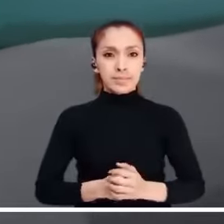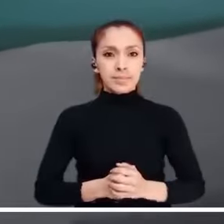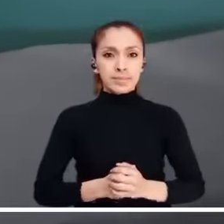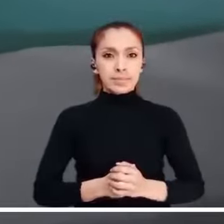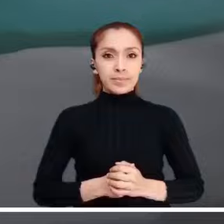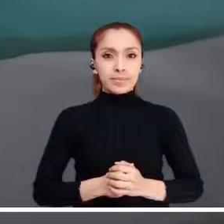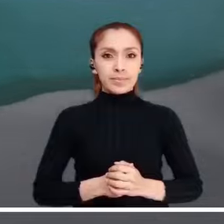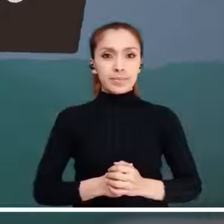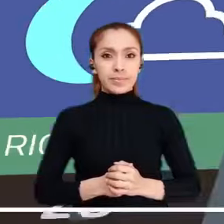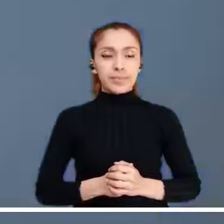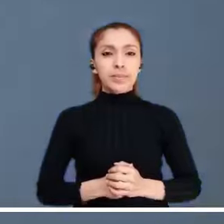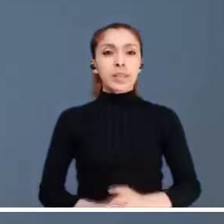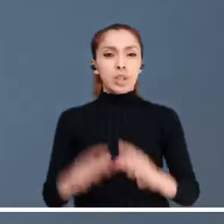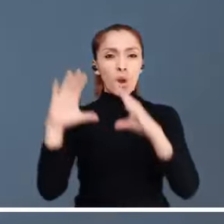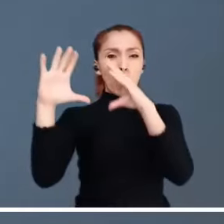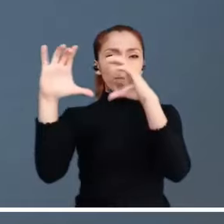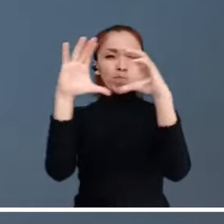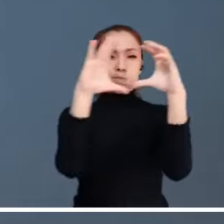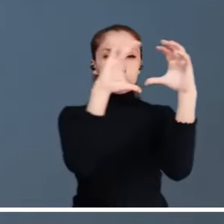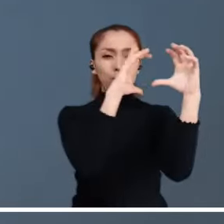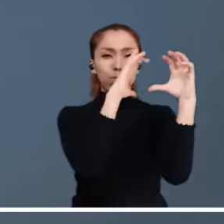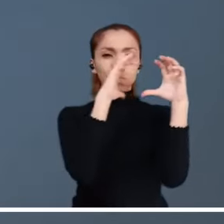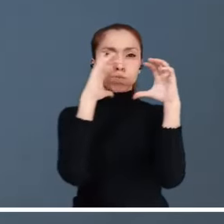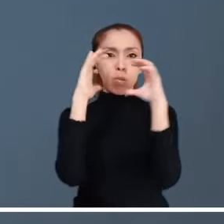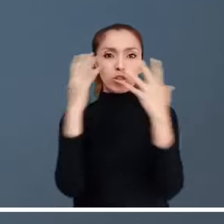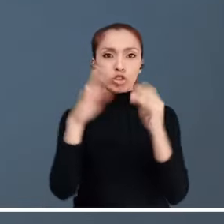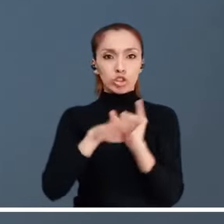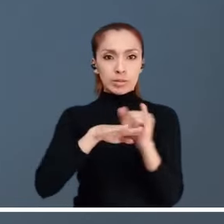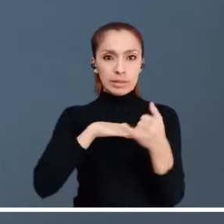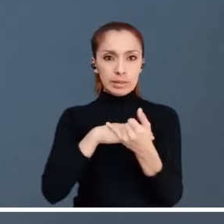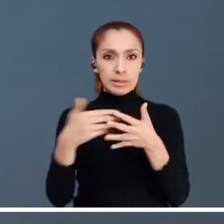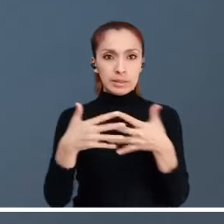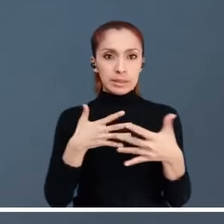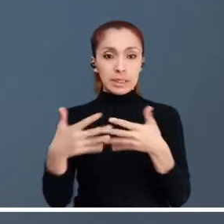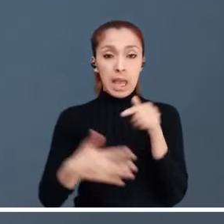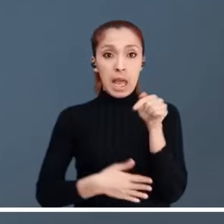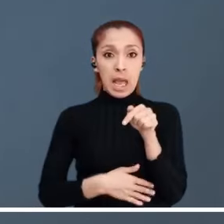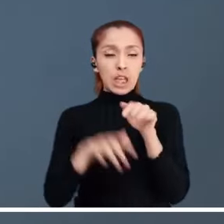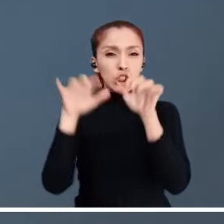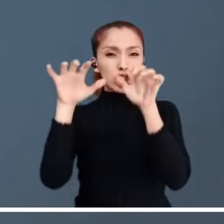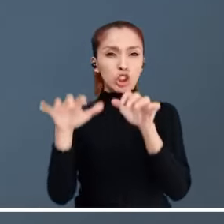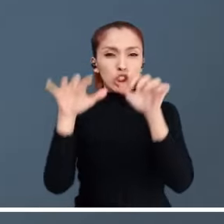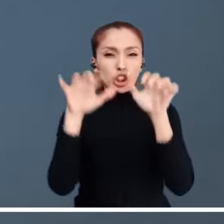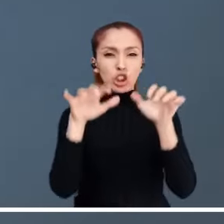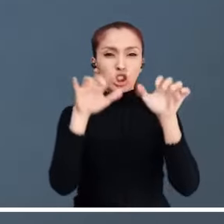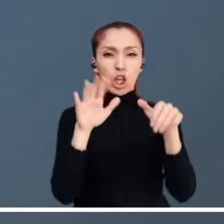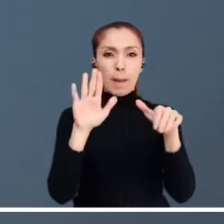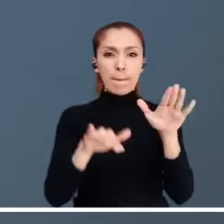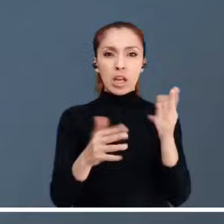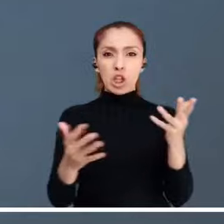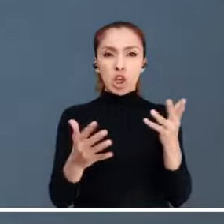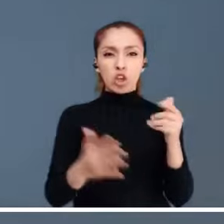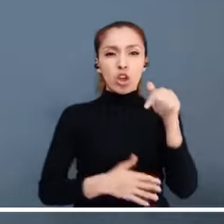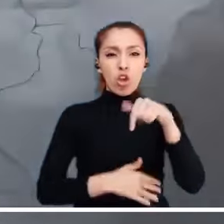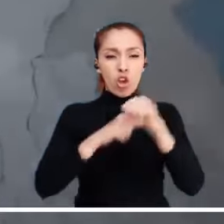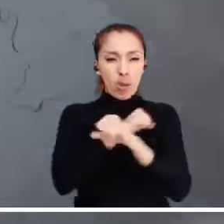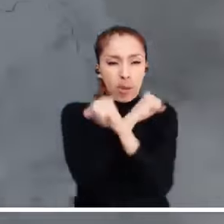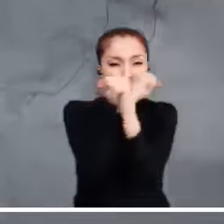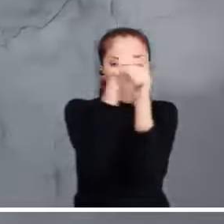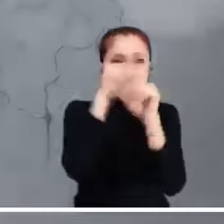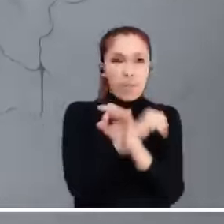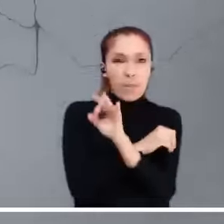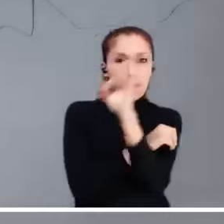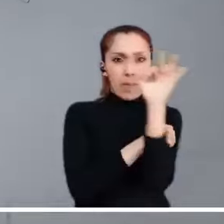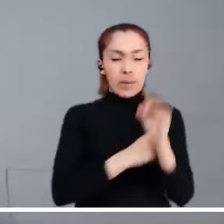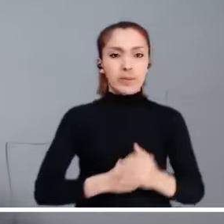Un aumento considerable de la nubosidad llegará al archipiélago, donde las lluvias se darán especialmente en horas de la